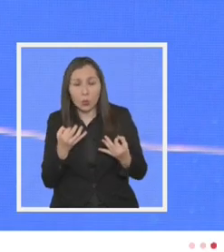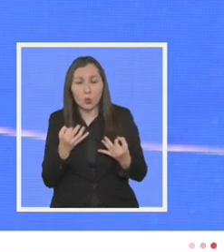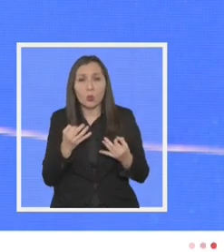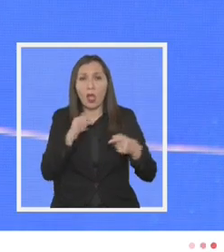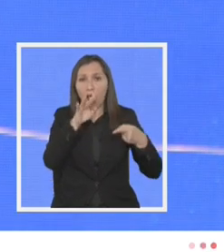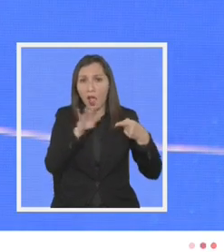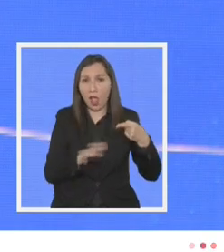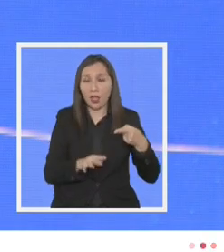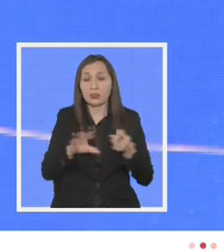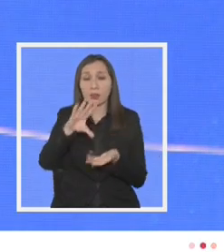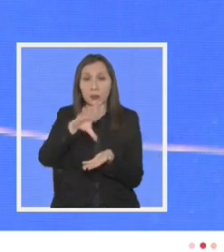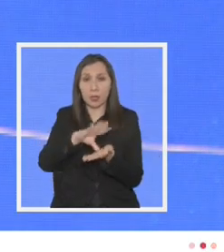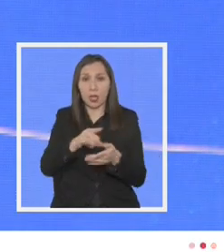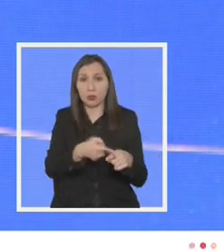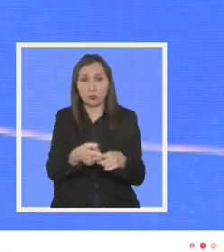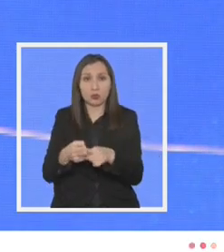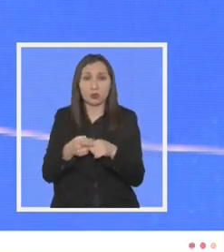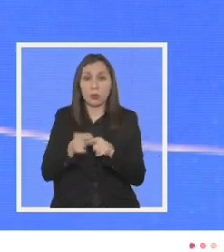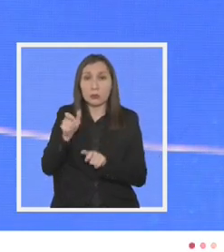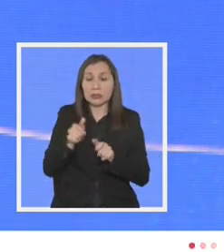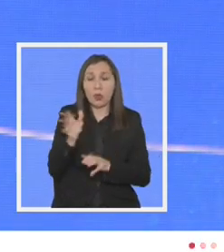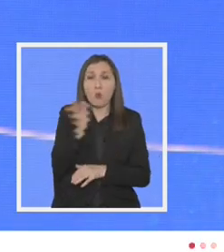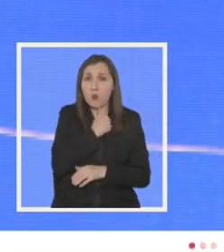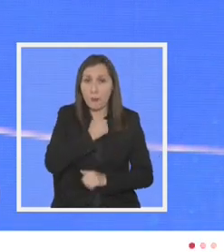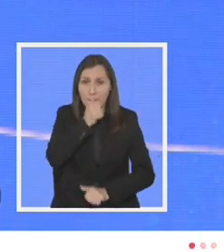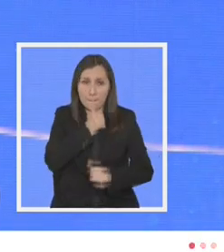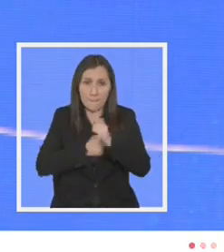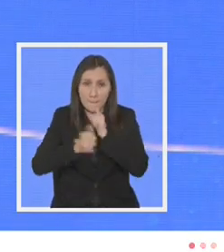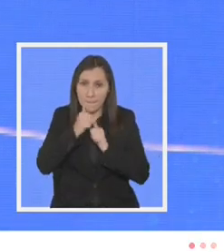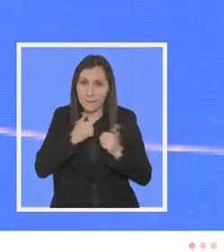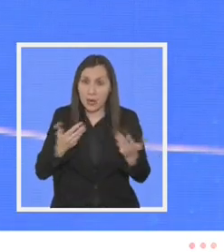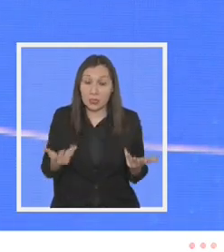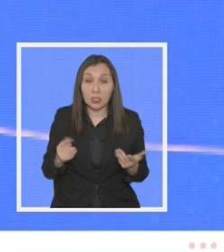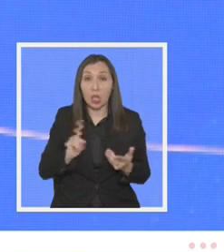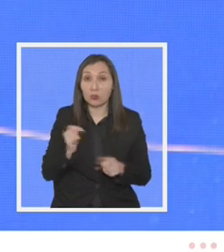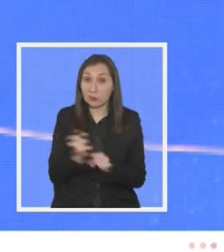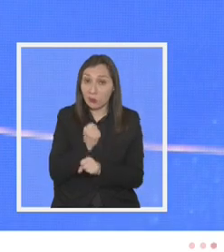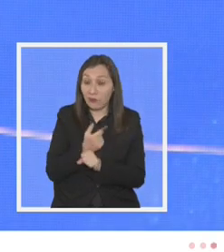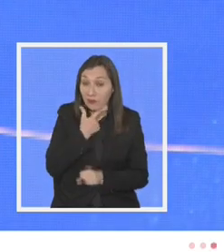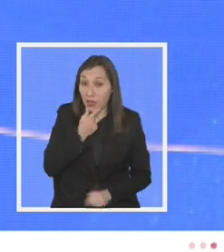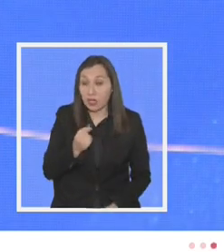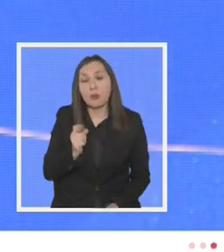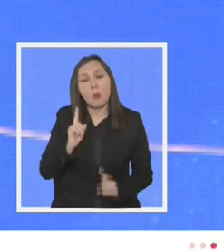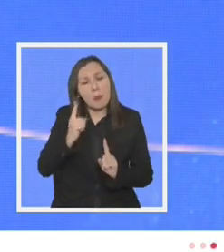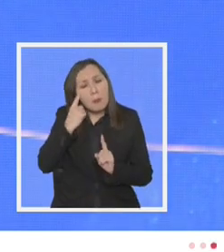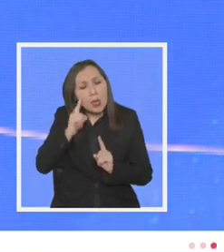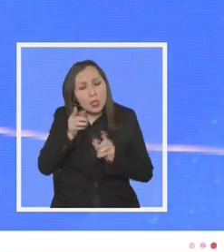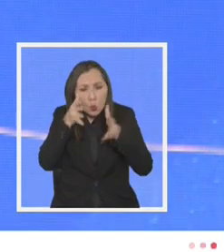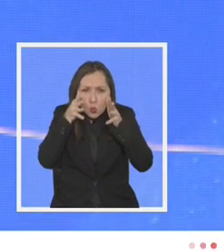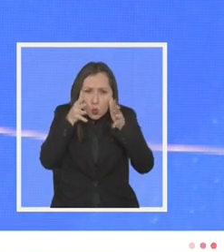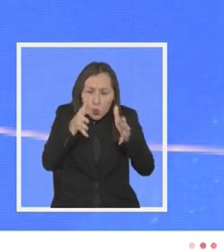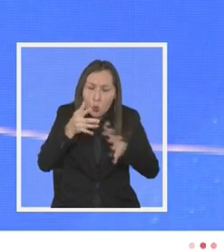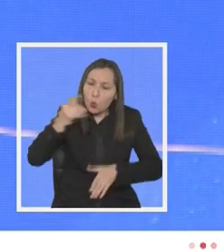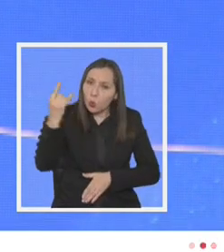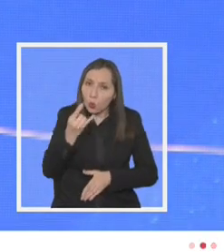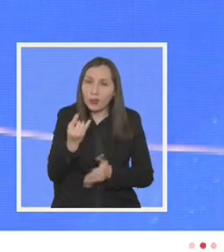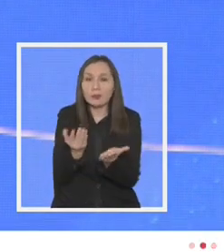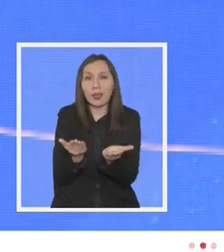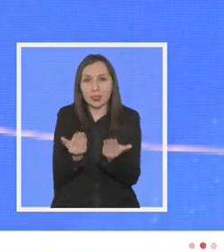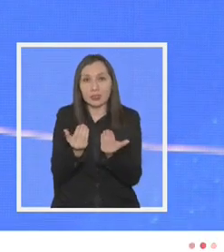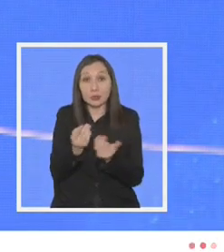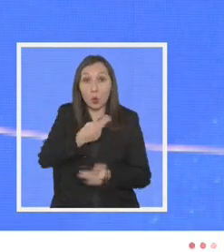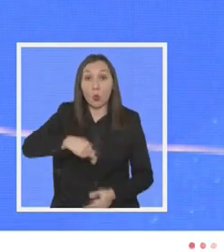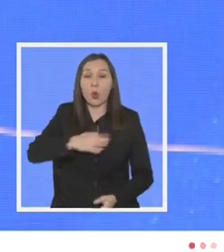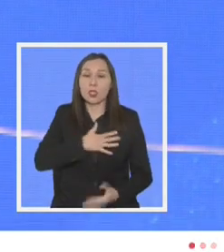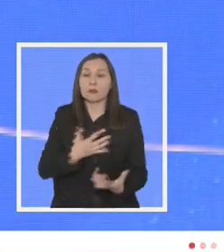caracterizan nuestra patria en la sociedad de la impaciencia esta no es una tarea sencilla pero abordarla es urgente necesario